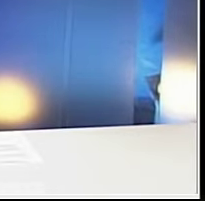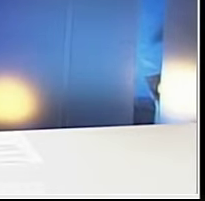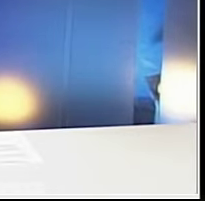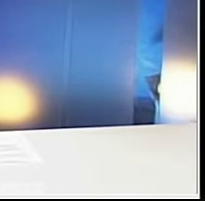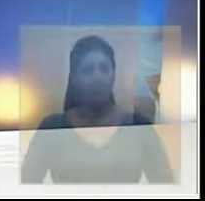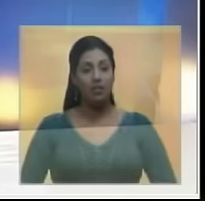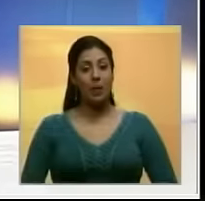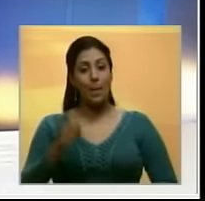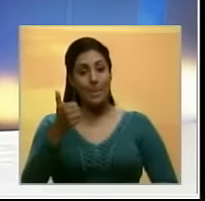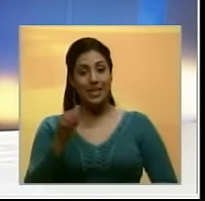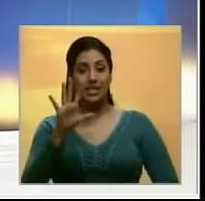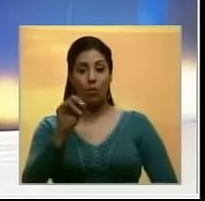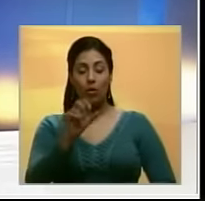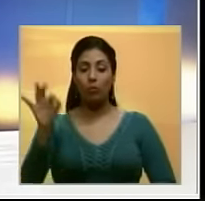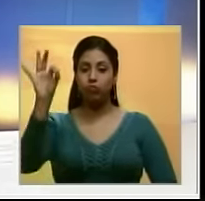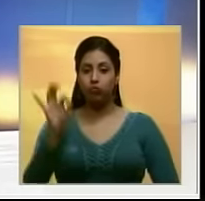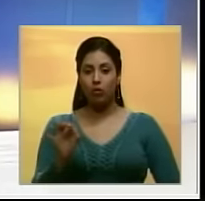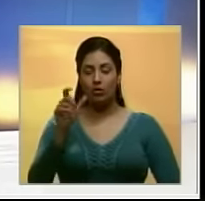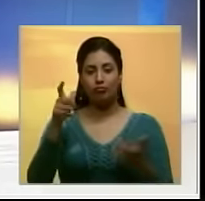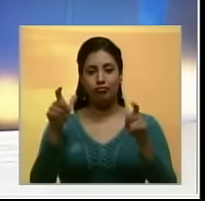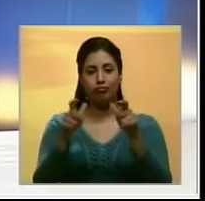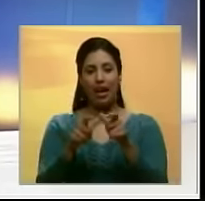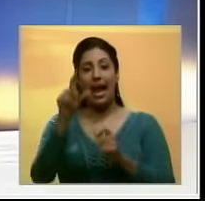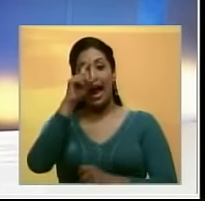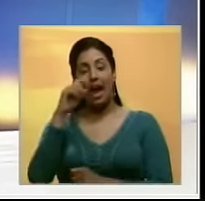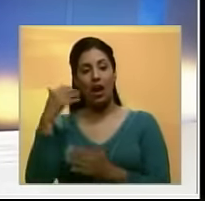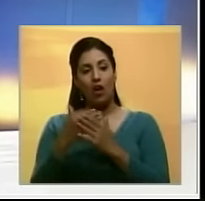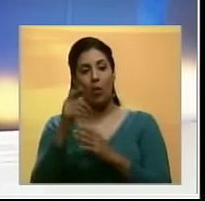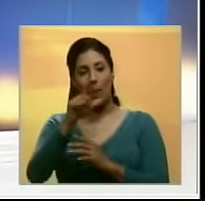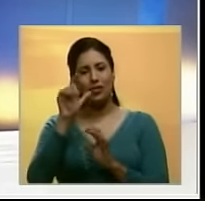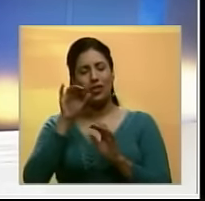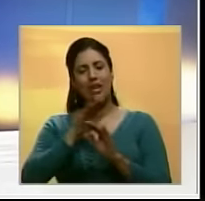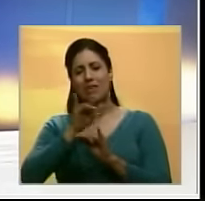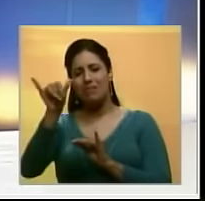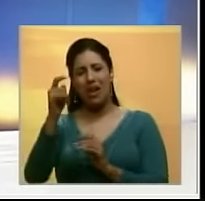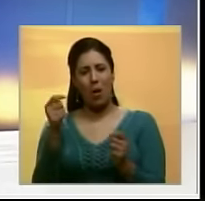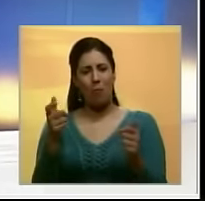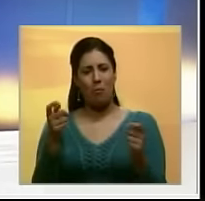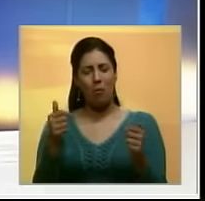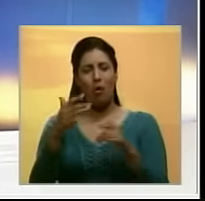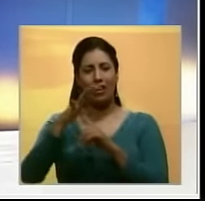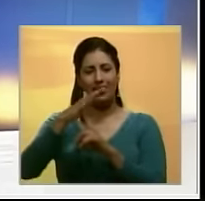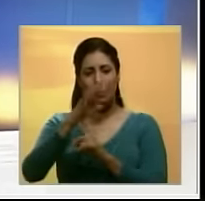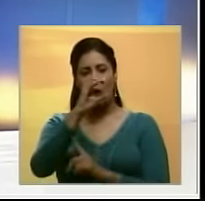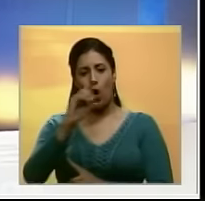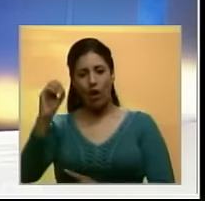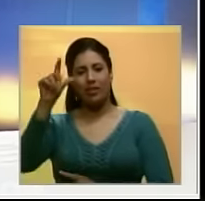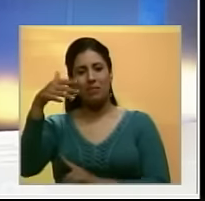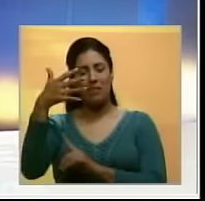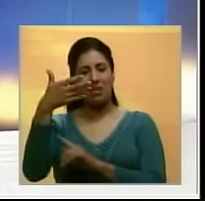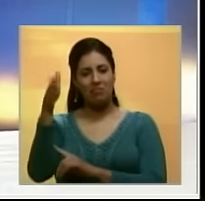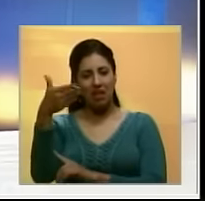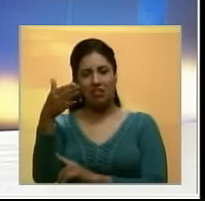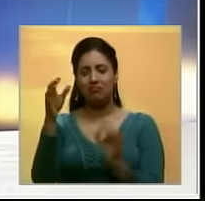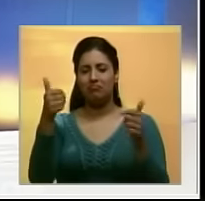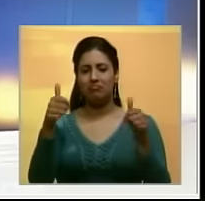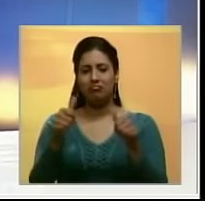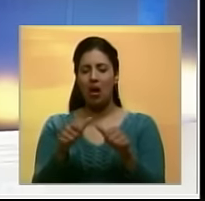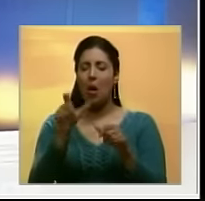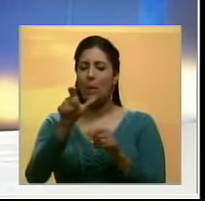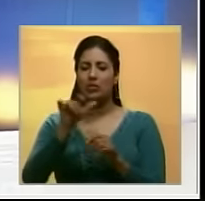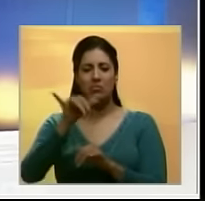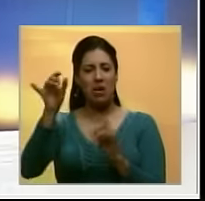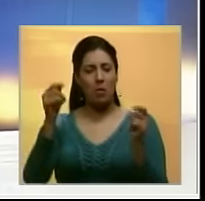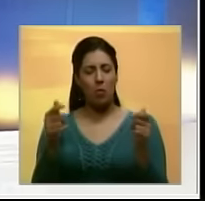Y en más del 50% ha disminuido este año el éxodo de temporadistas a través de los terminales de Oriente y La Bandera. Precisamente en este último se